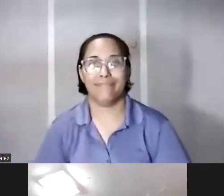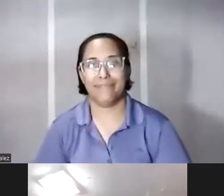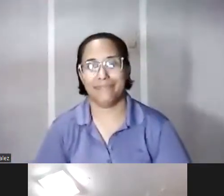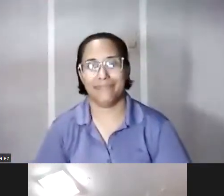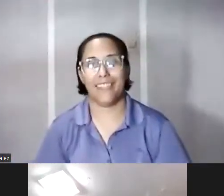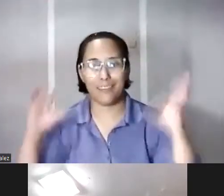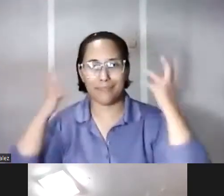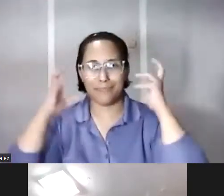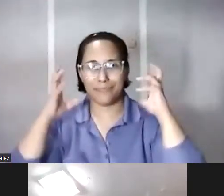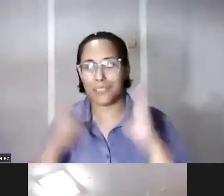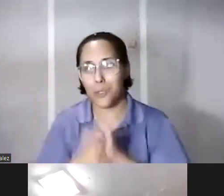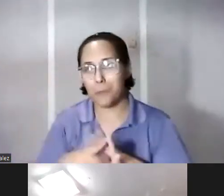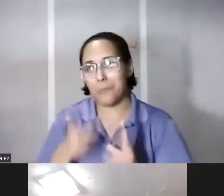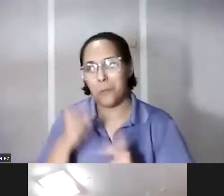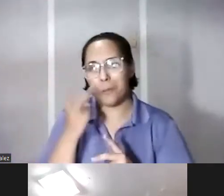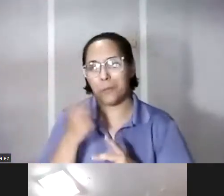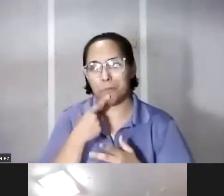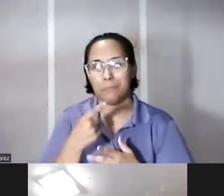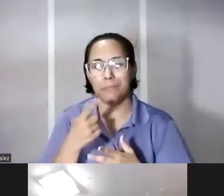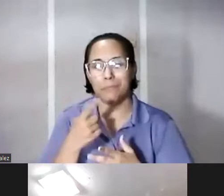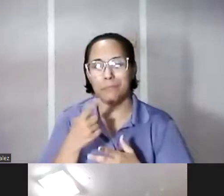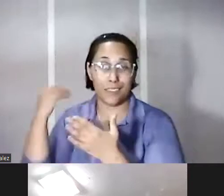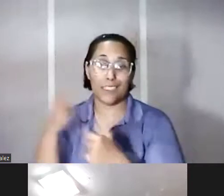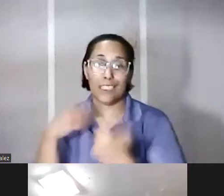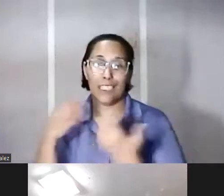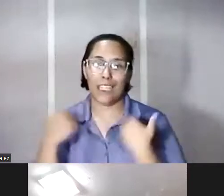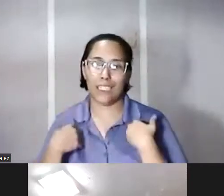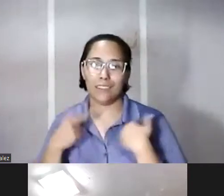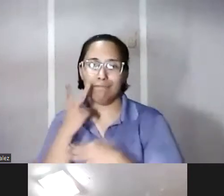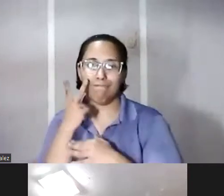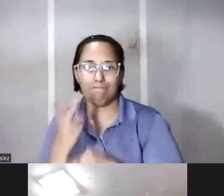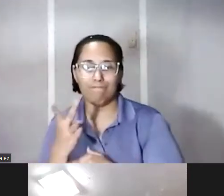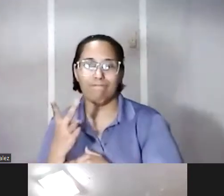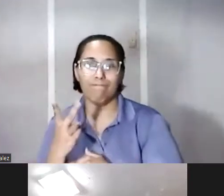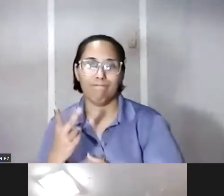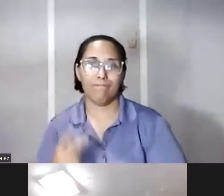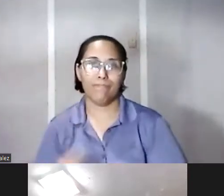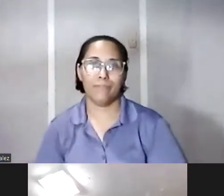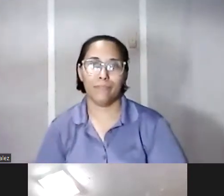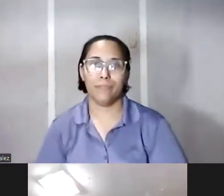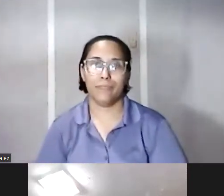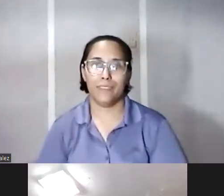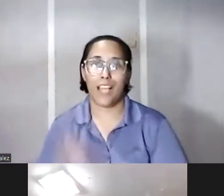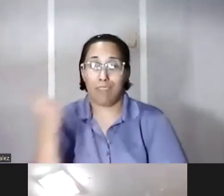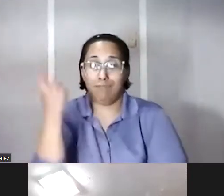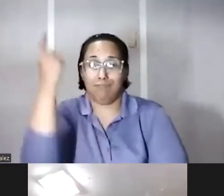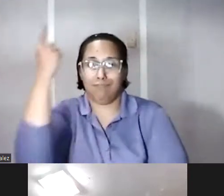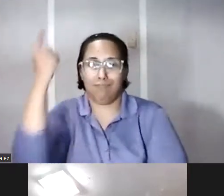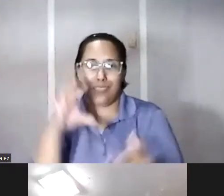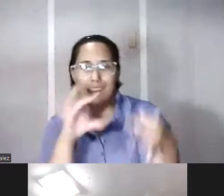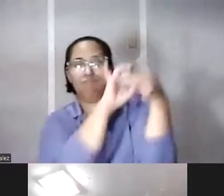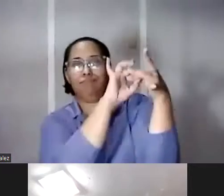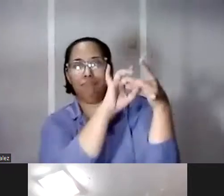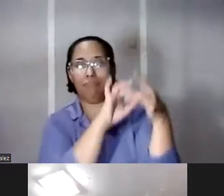radio no lo había dicho antes tiene que ver con algo que nos conecta con el primer